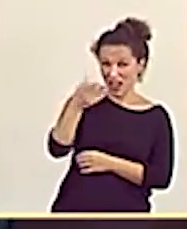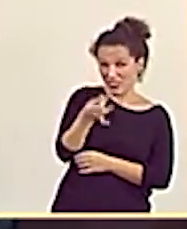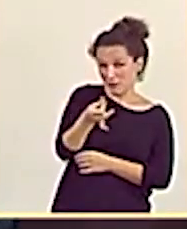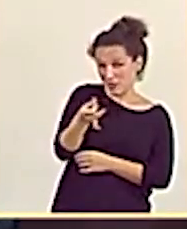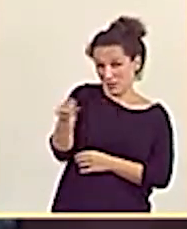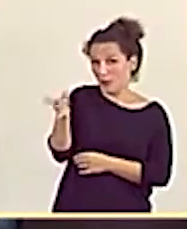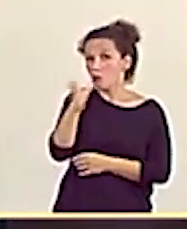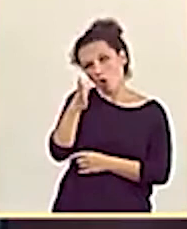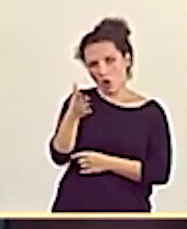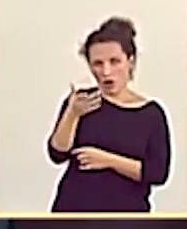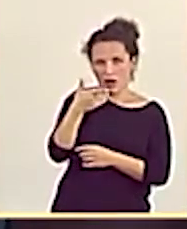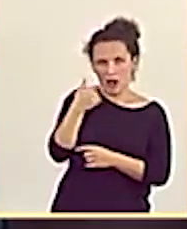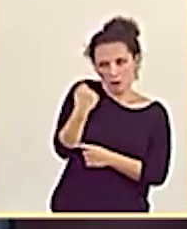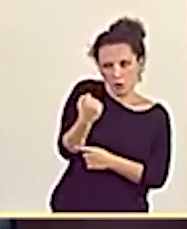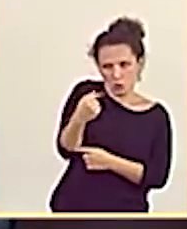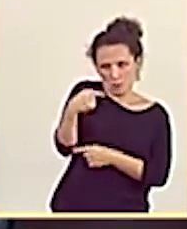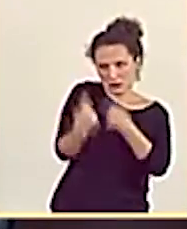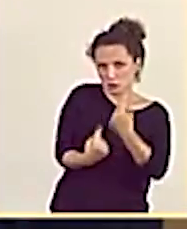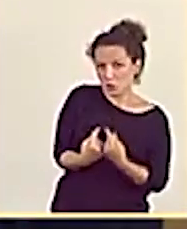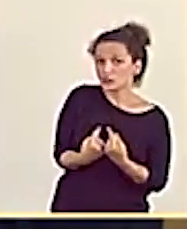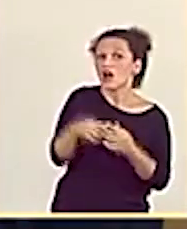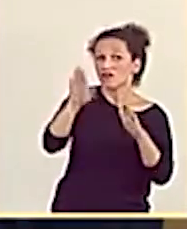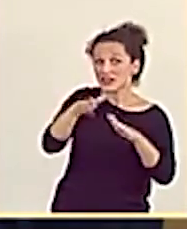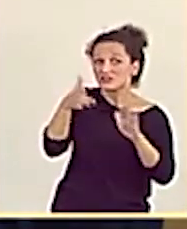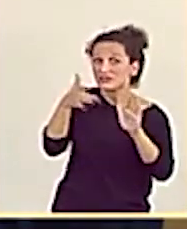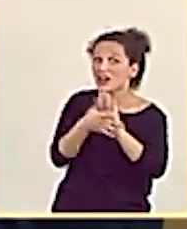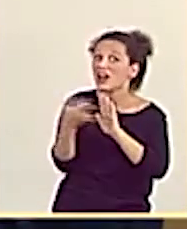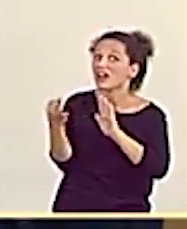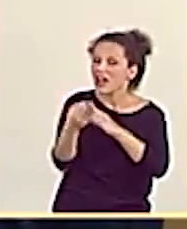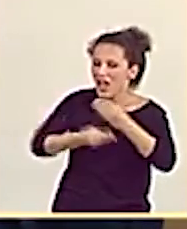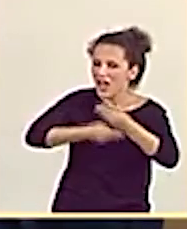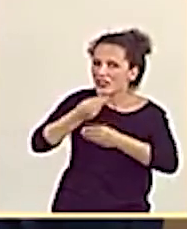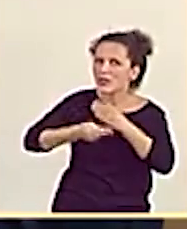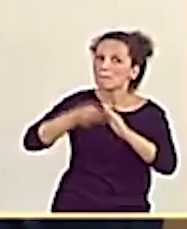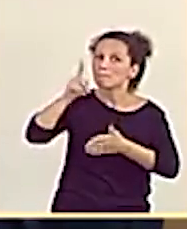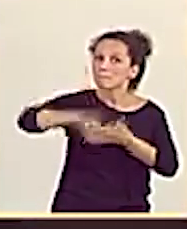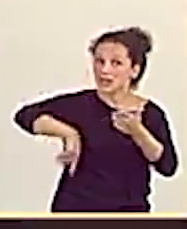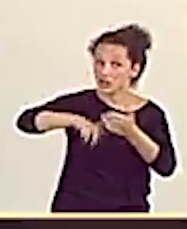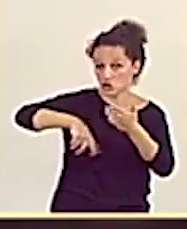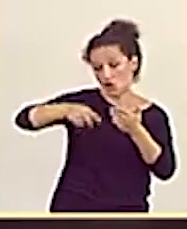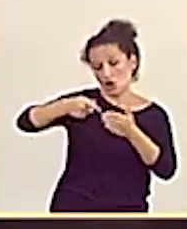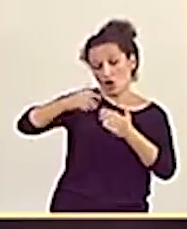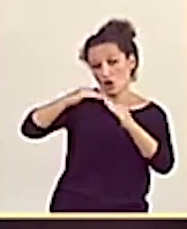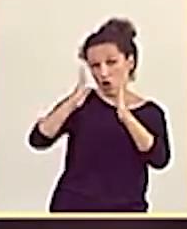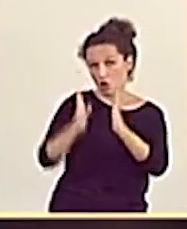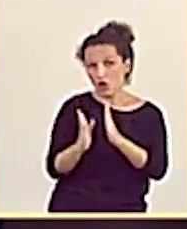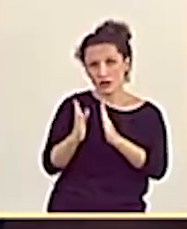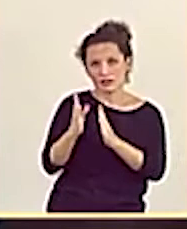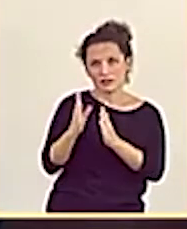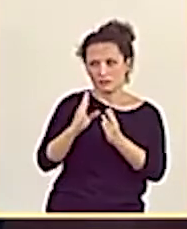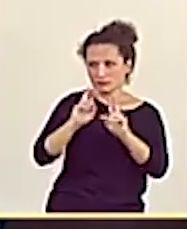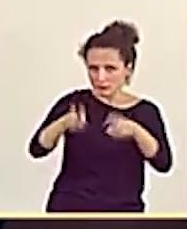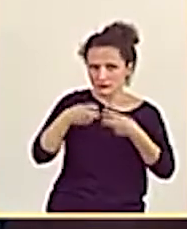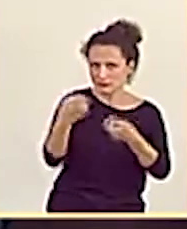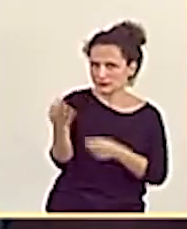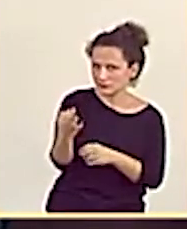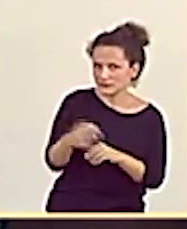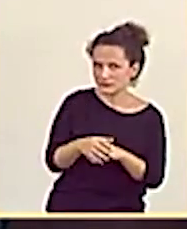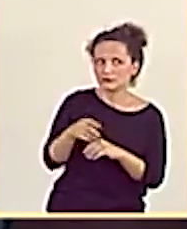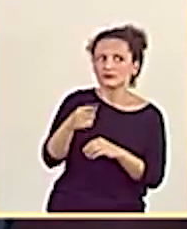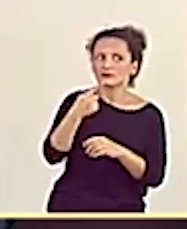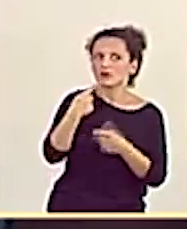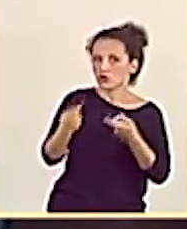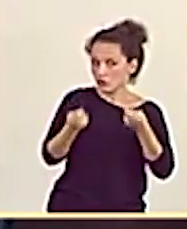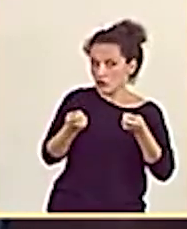apoyo en los presupuestos era intervenir el precio del alquiler de la vivienda. Usted sabe perfectamente de las nefastas consecuencias que